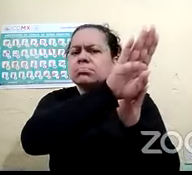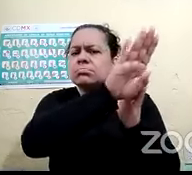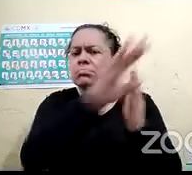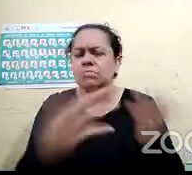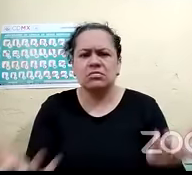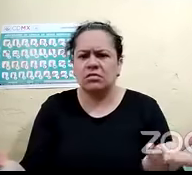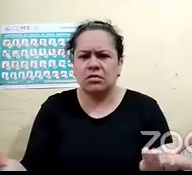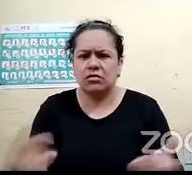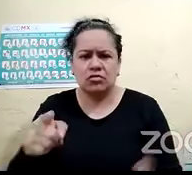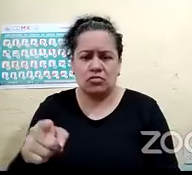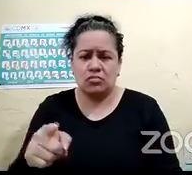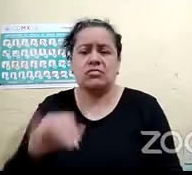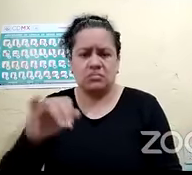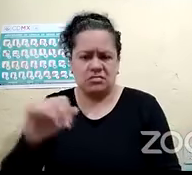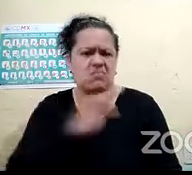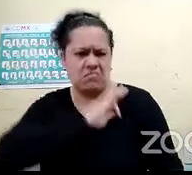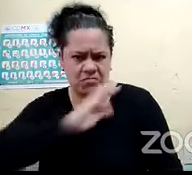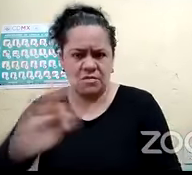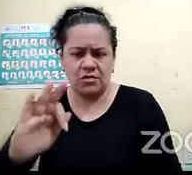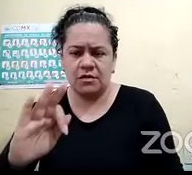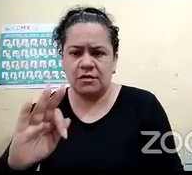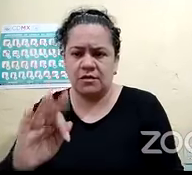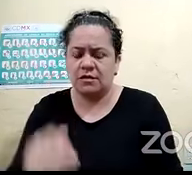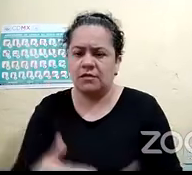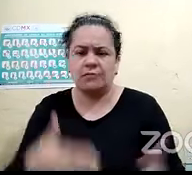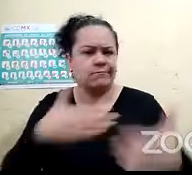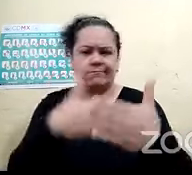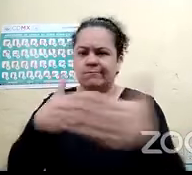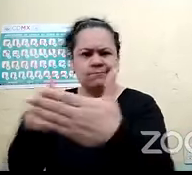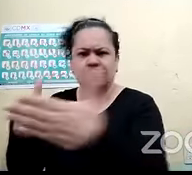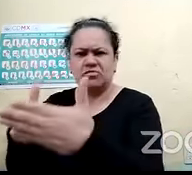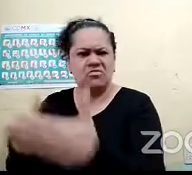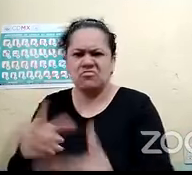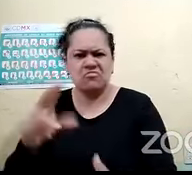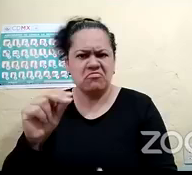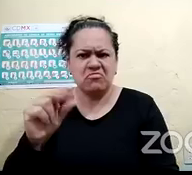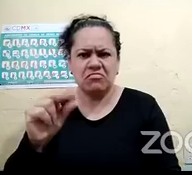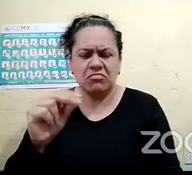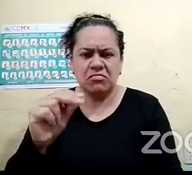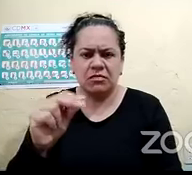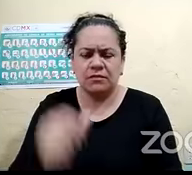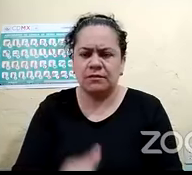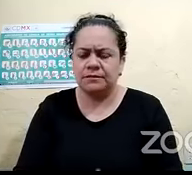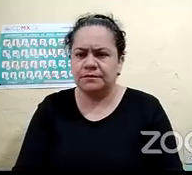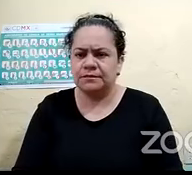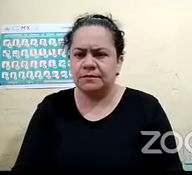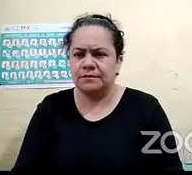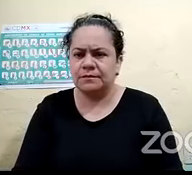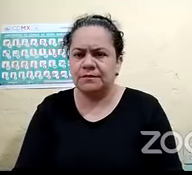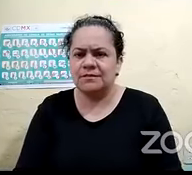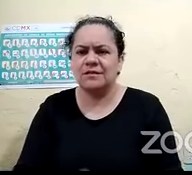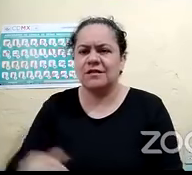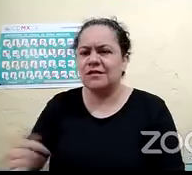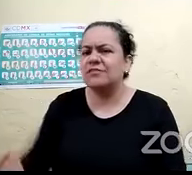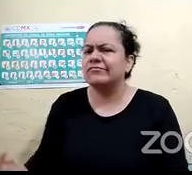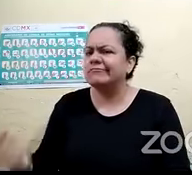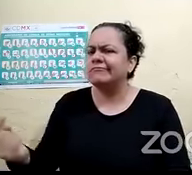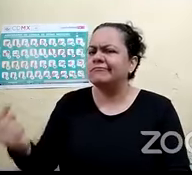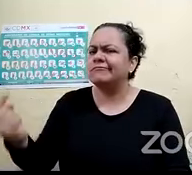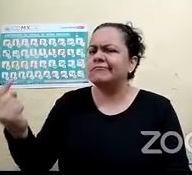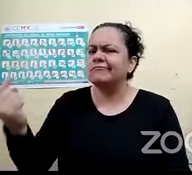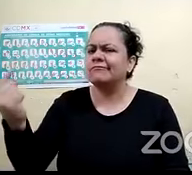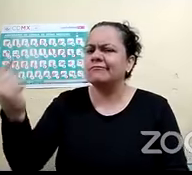pues, no nos impedía el poder desarrollarnos. Entonces, pues, ahí crecí con mis primos y todo,